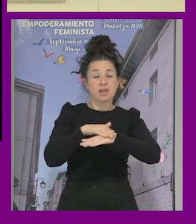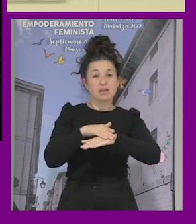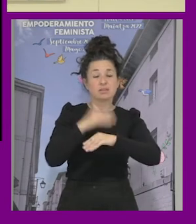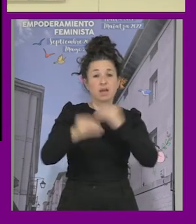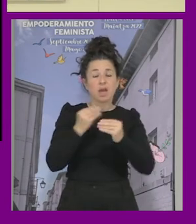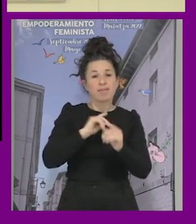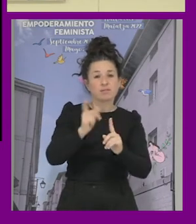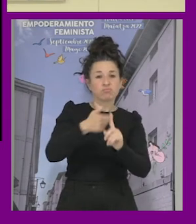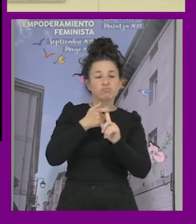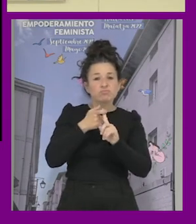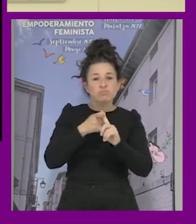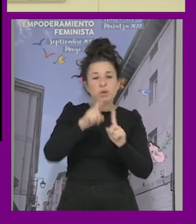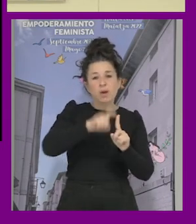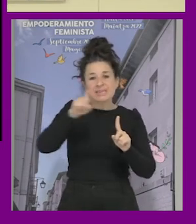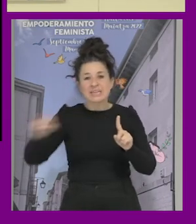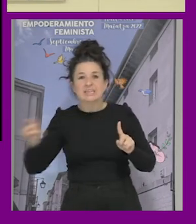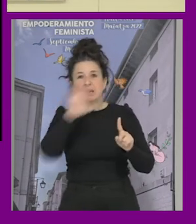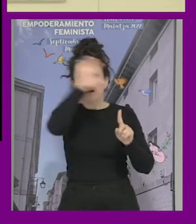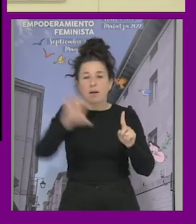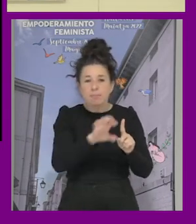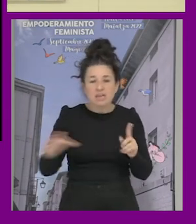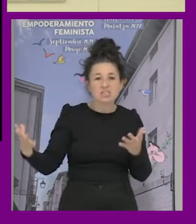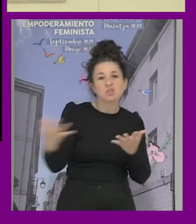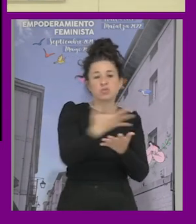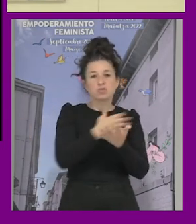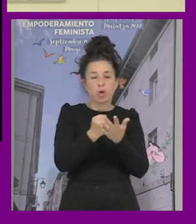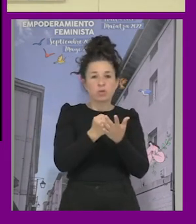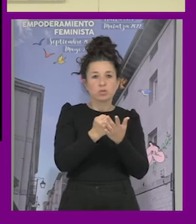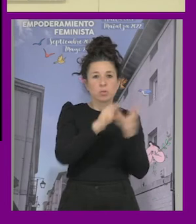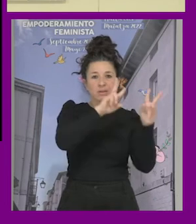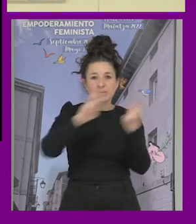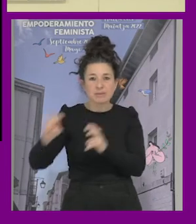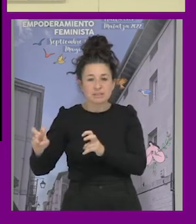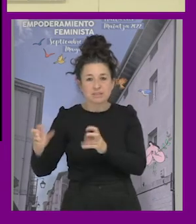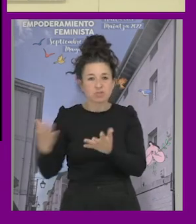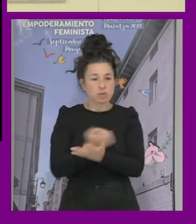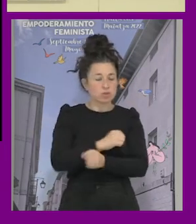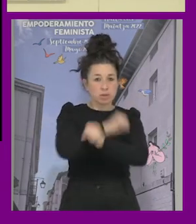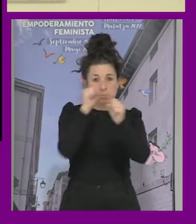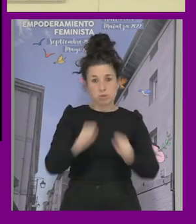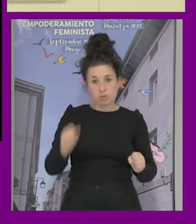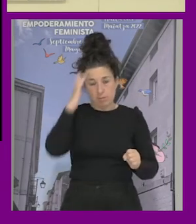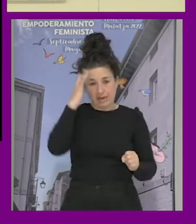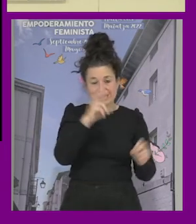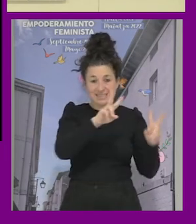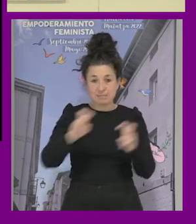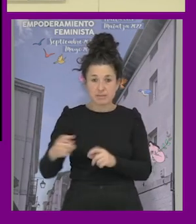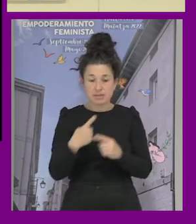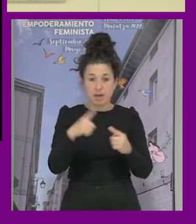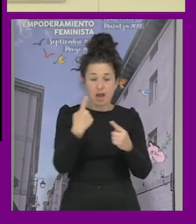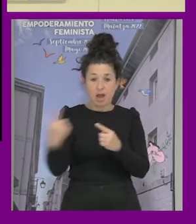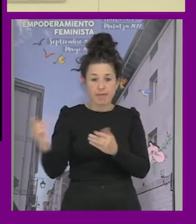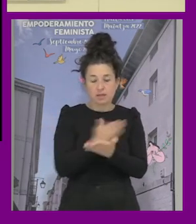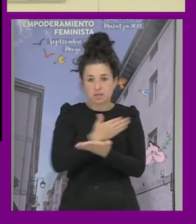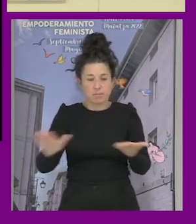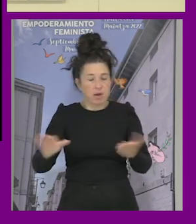significativo estadísticamente a todos los países de la Unión Europea en todos los ejes eso sería imposible si se hiciera por cada eje por separado ¿no? por tanto podemos